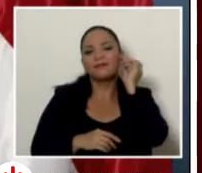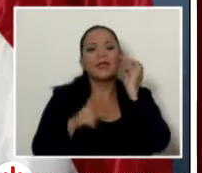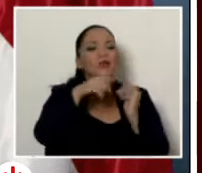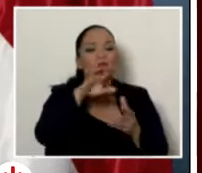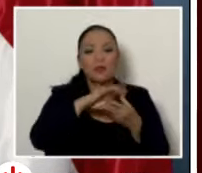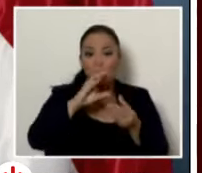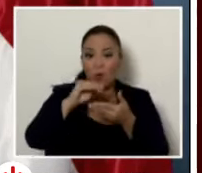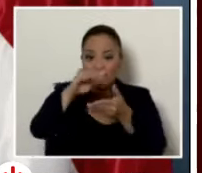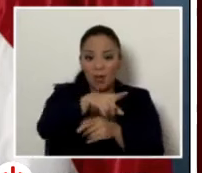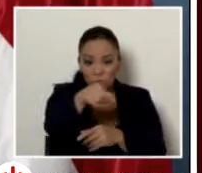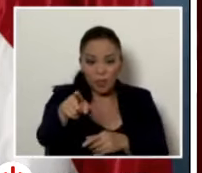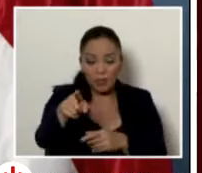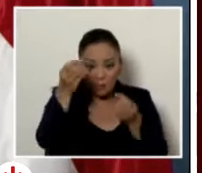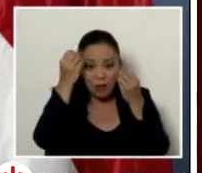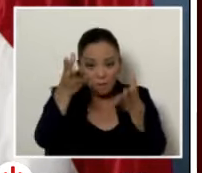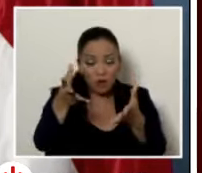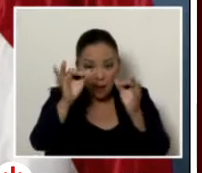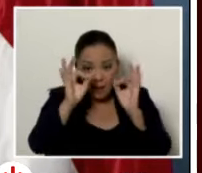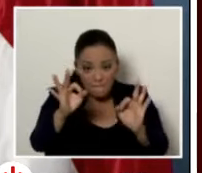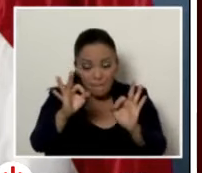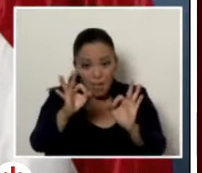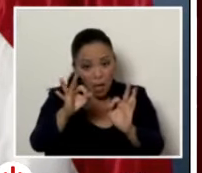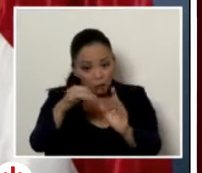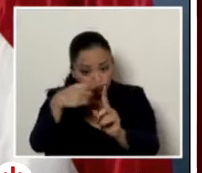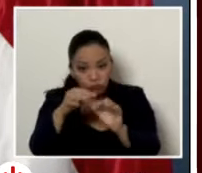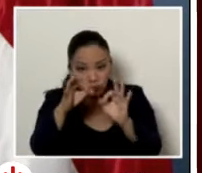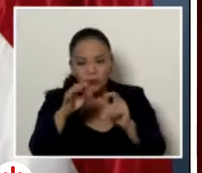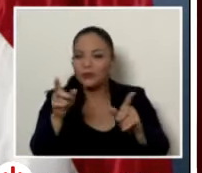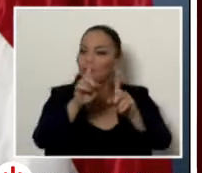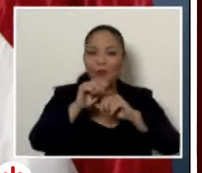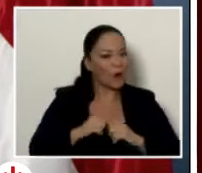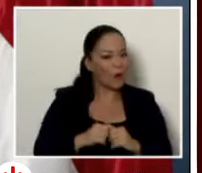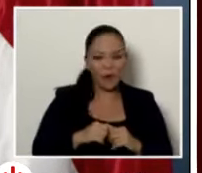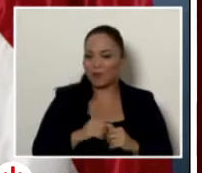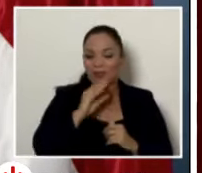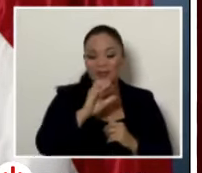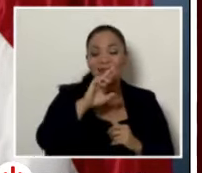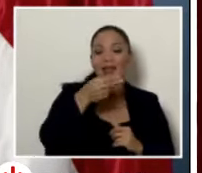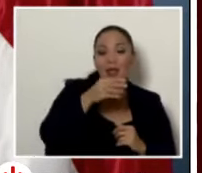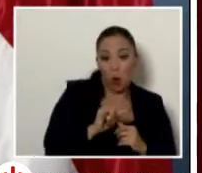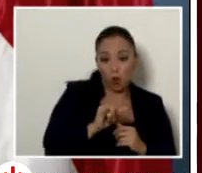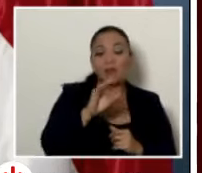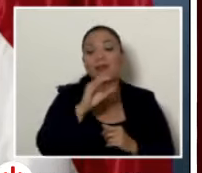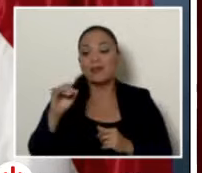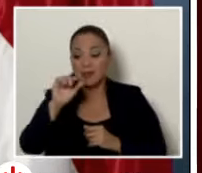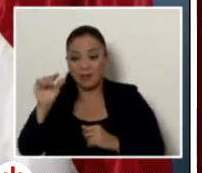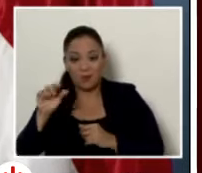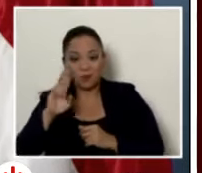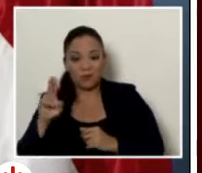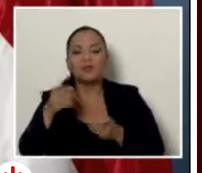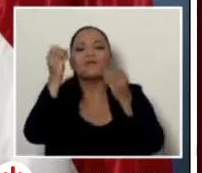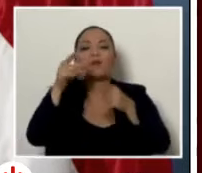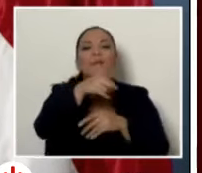informarle con objetividad se lo cuentan para influenciar su opinión a propósito y